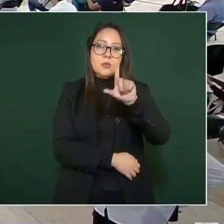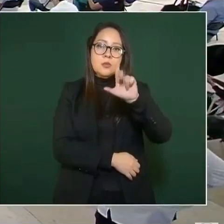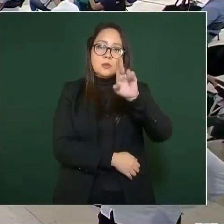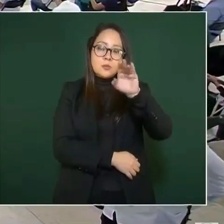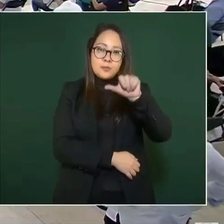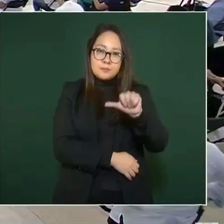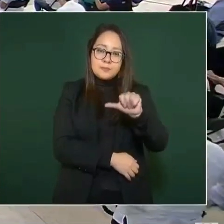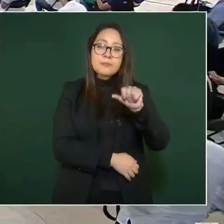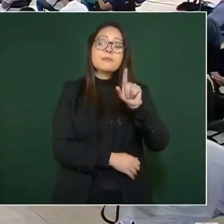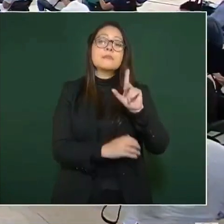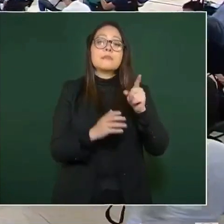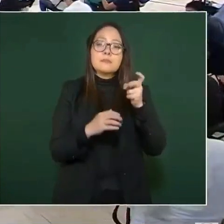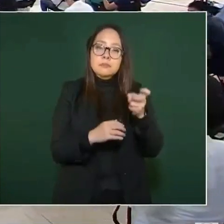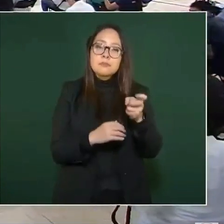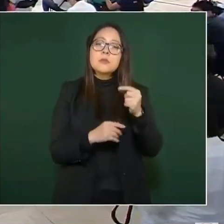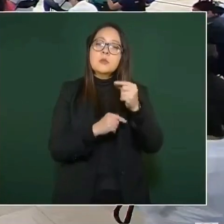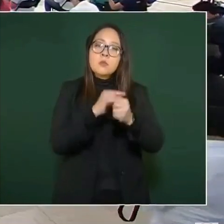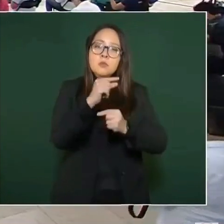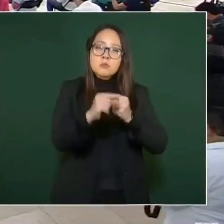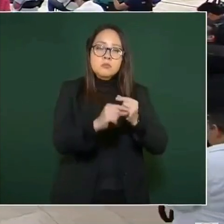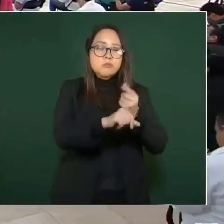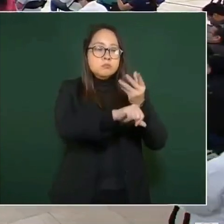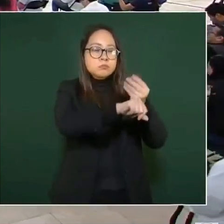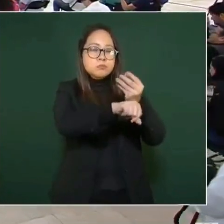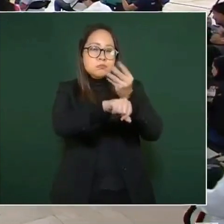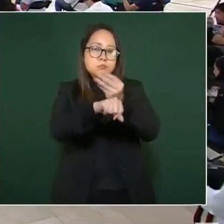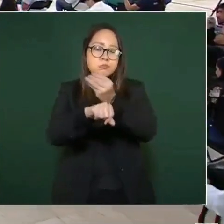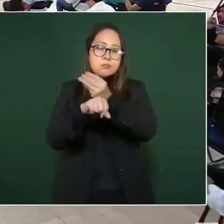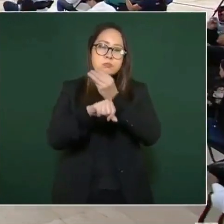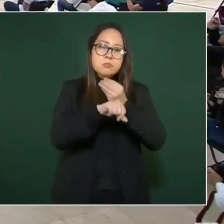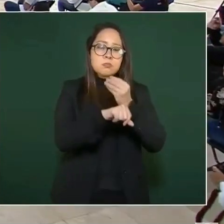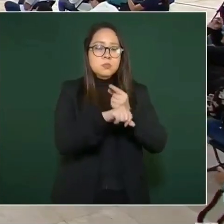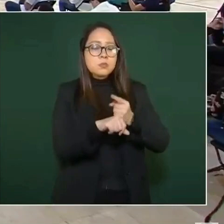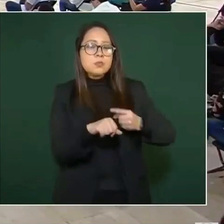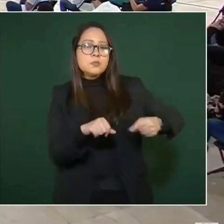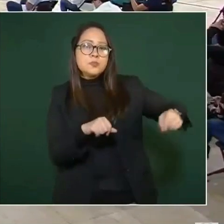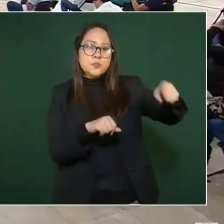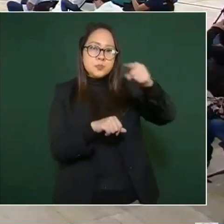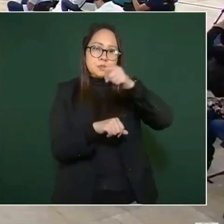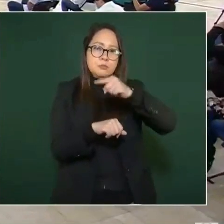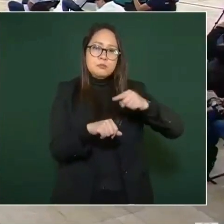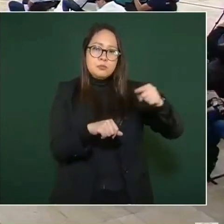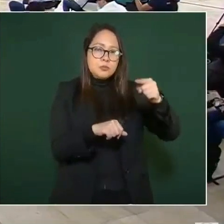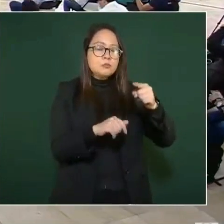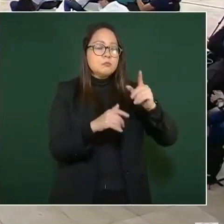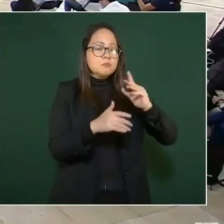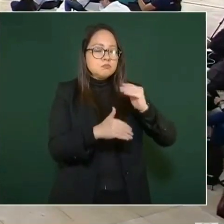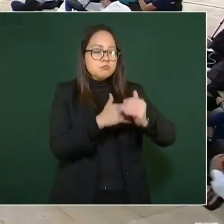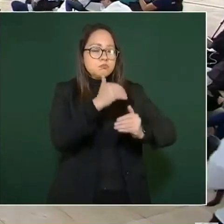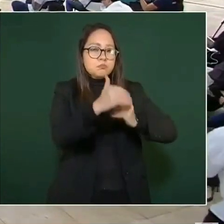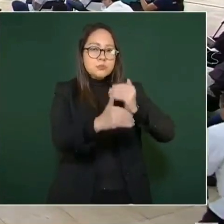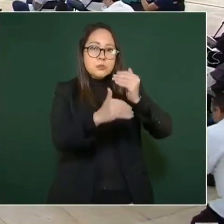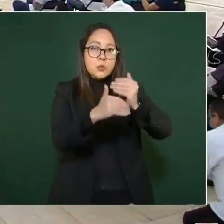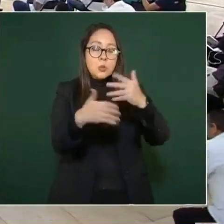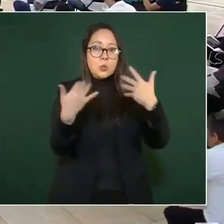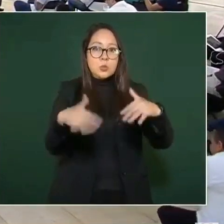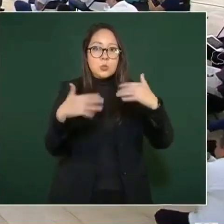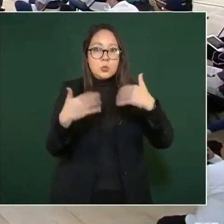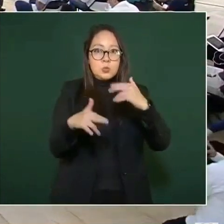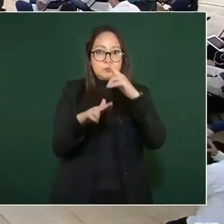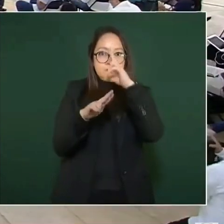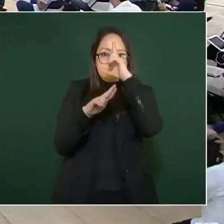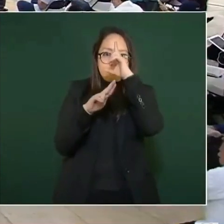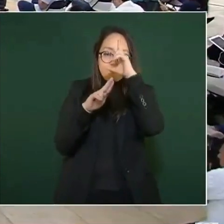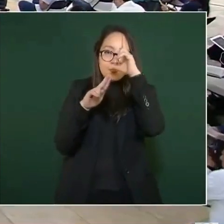como homenaje a Veracruz, porque ese